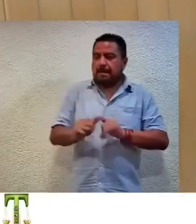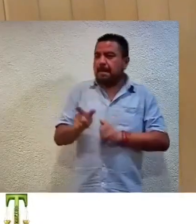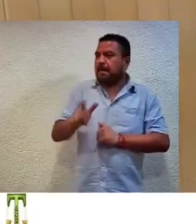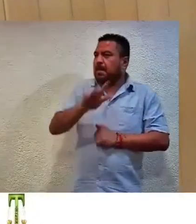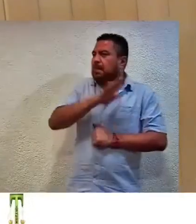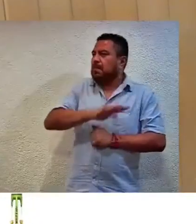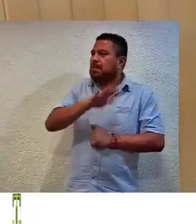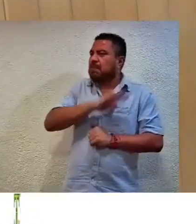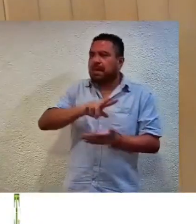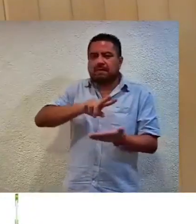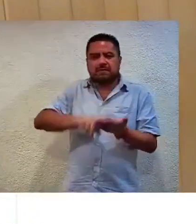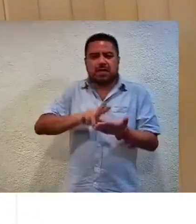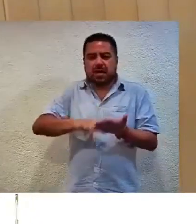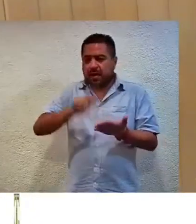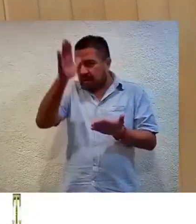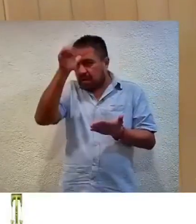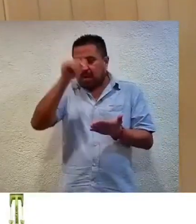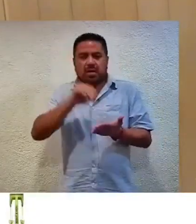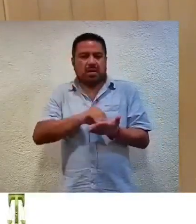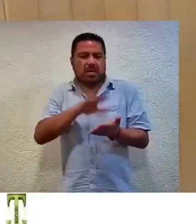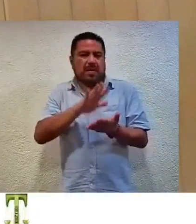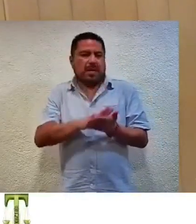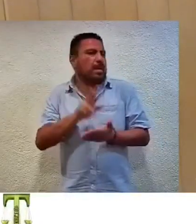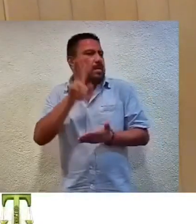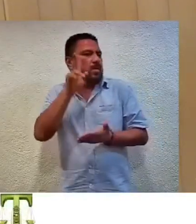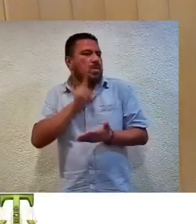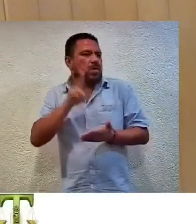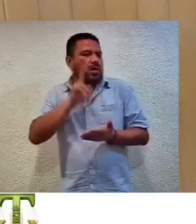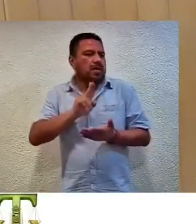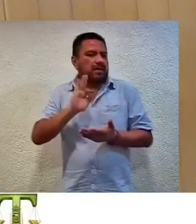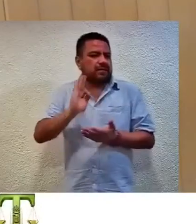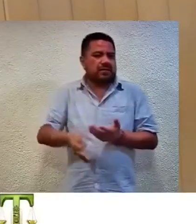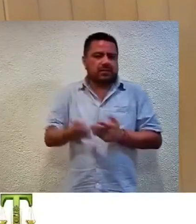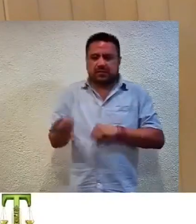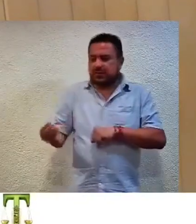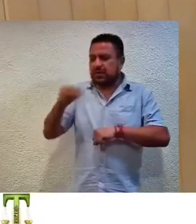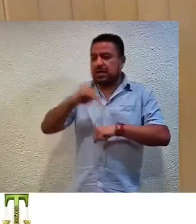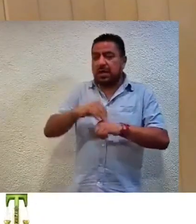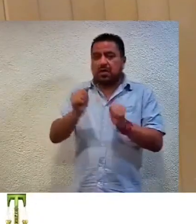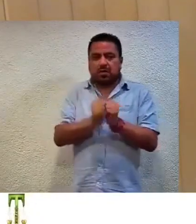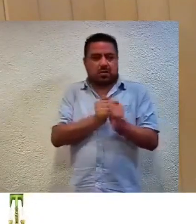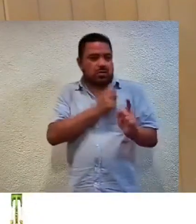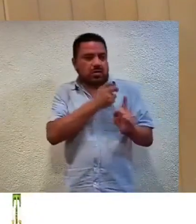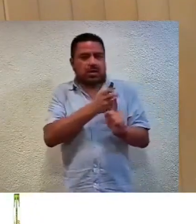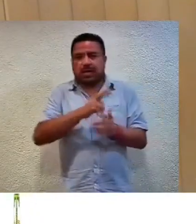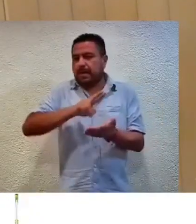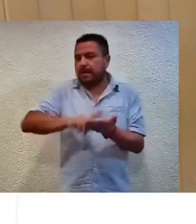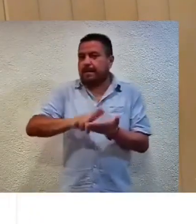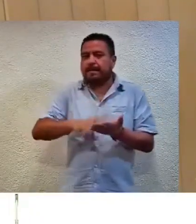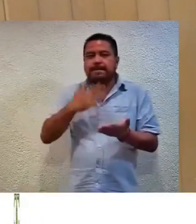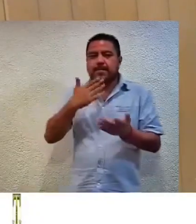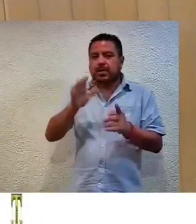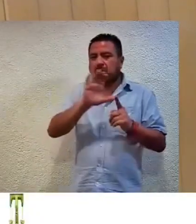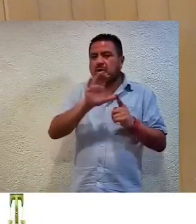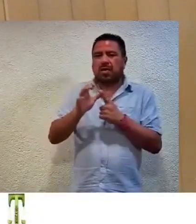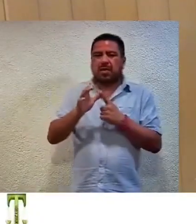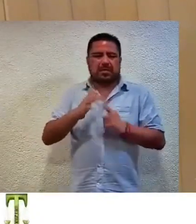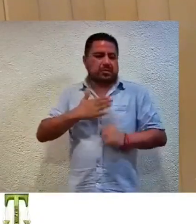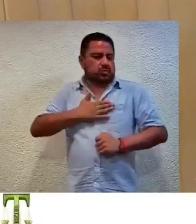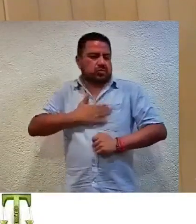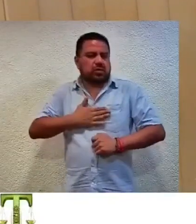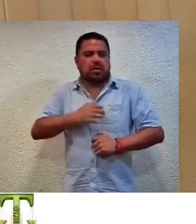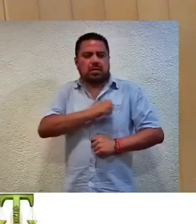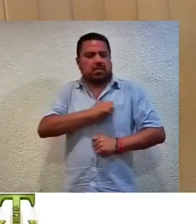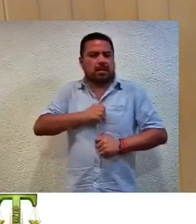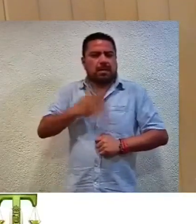valoración y apreciación de las pruebas técnicas que se le admitieron. Con base en ello, es evidente que la Comisión de Justicia incumplió con su